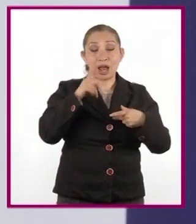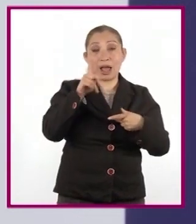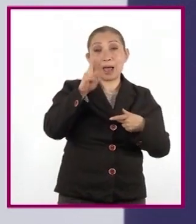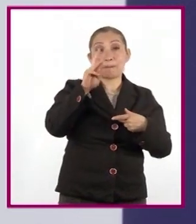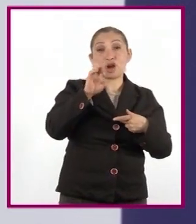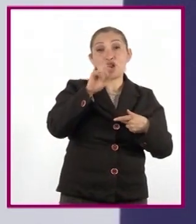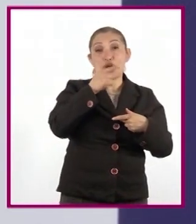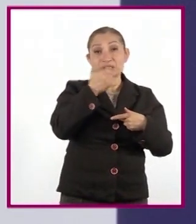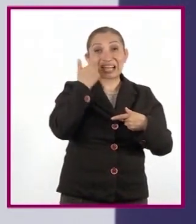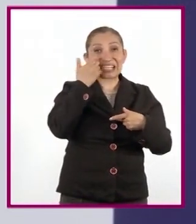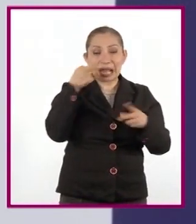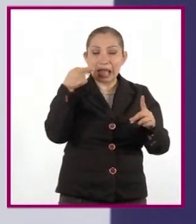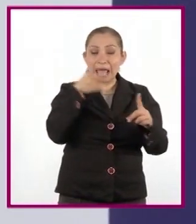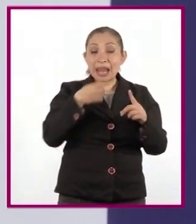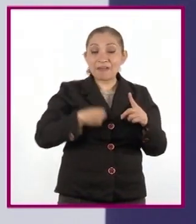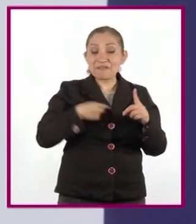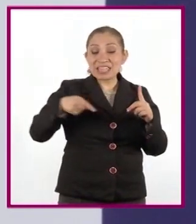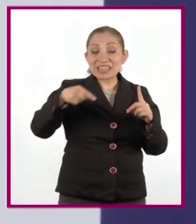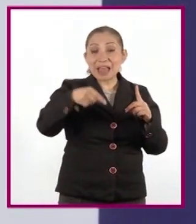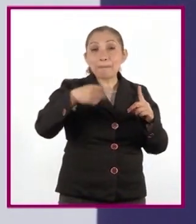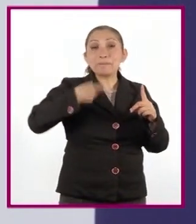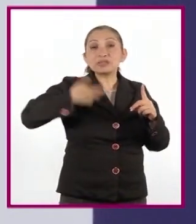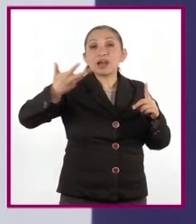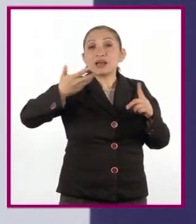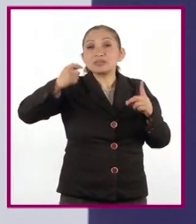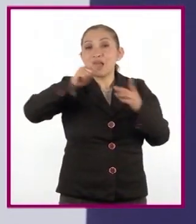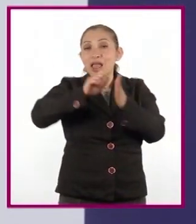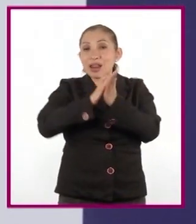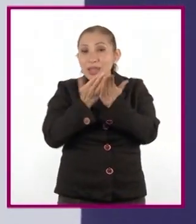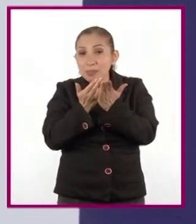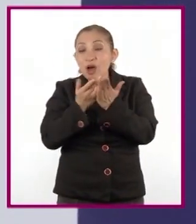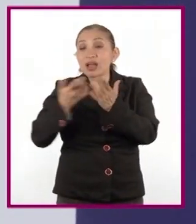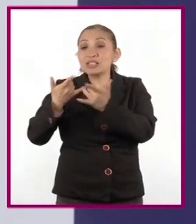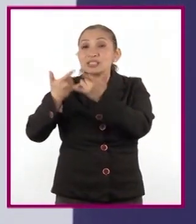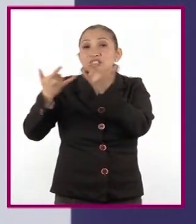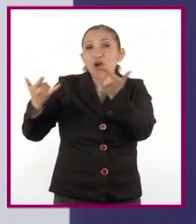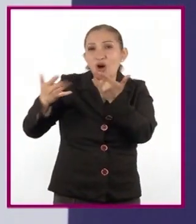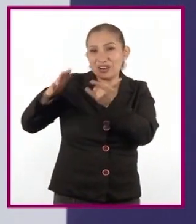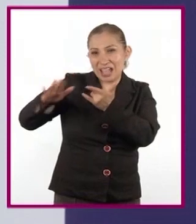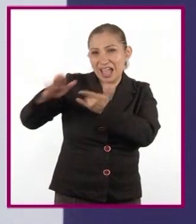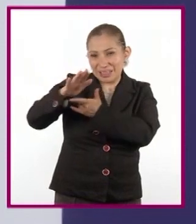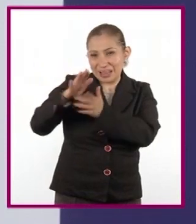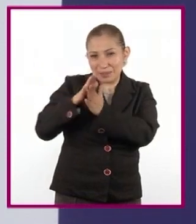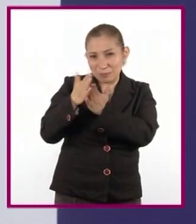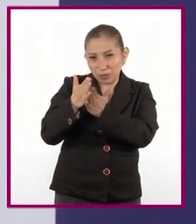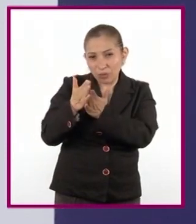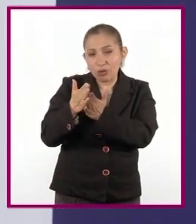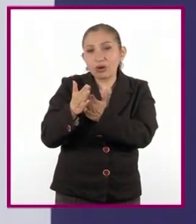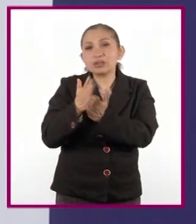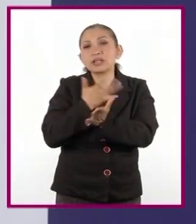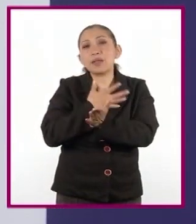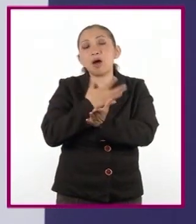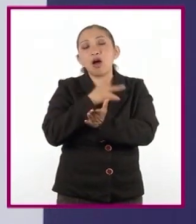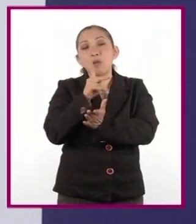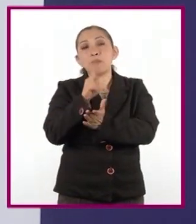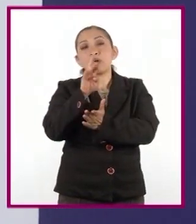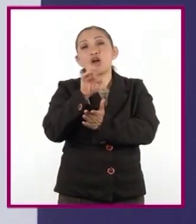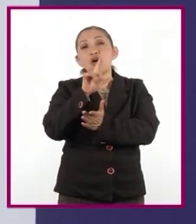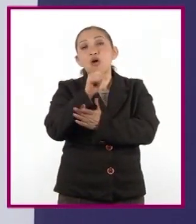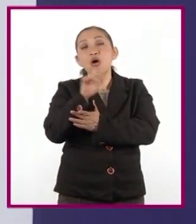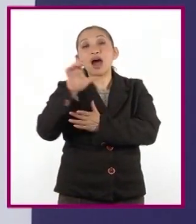centrada en la vida del autor y en el contexto histórico-social de la obra, tenemos un prólogo